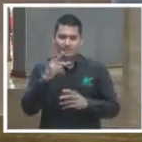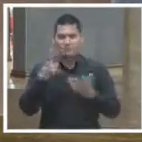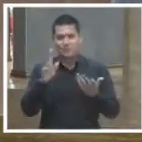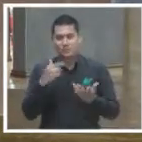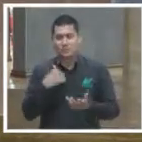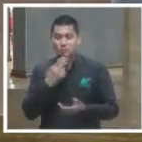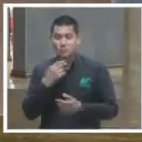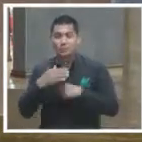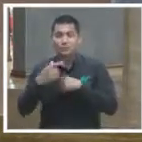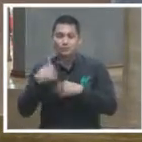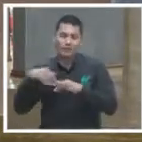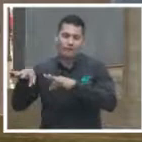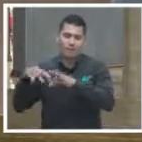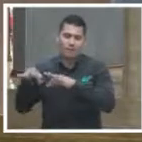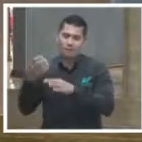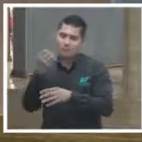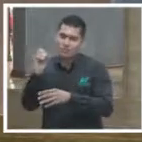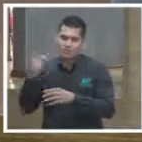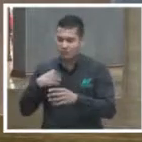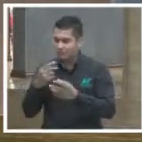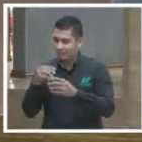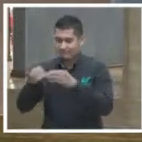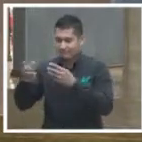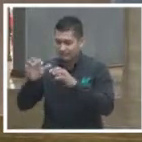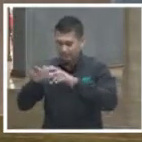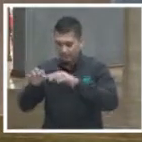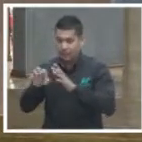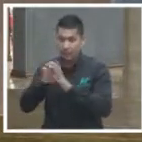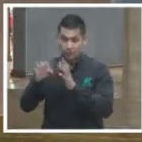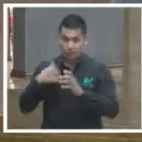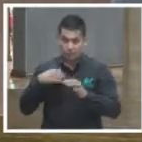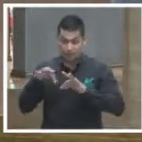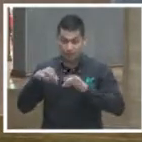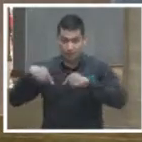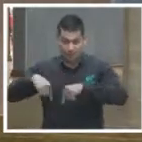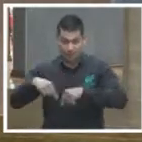mi trabajo quizá yo si no tuviera